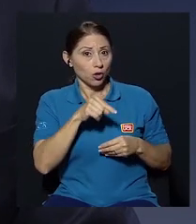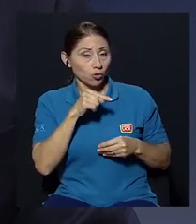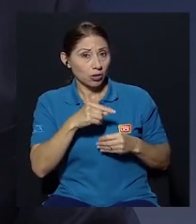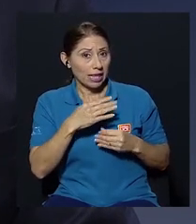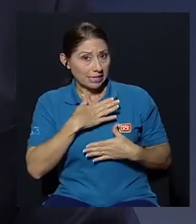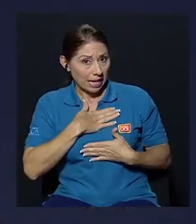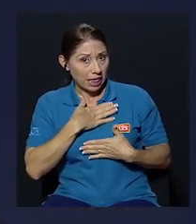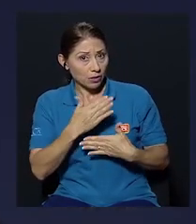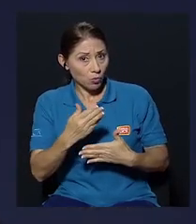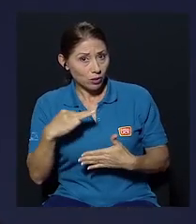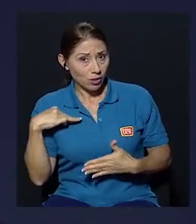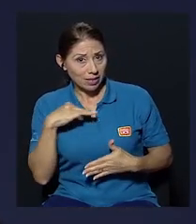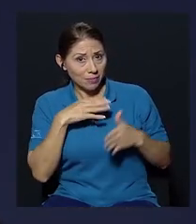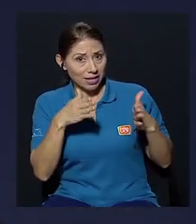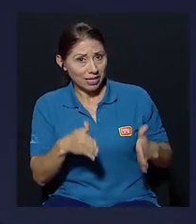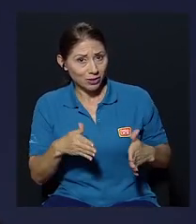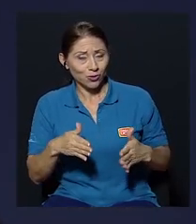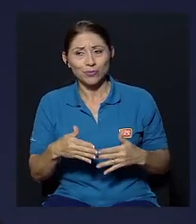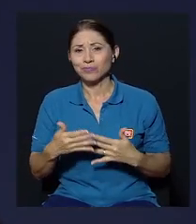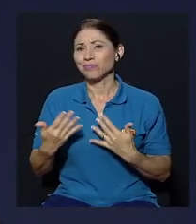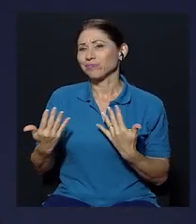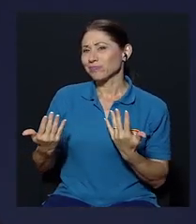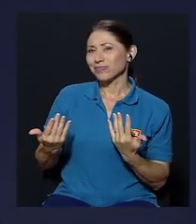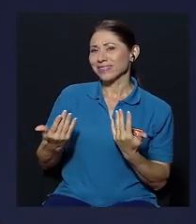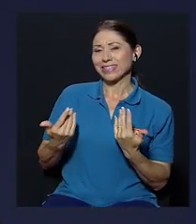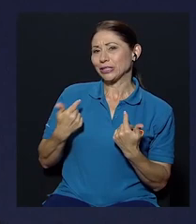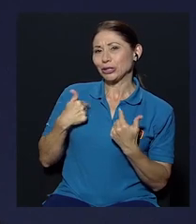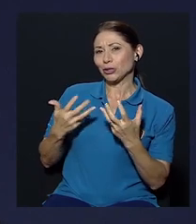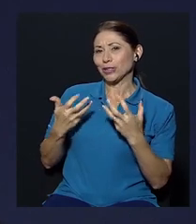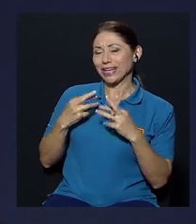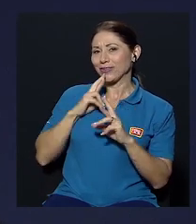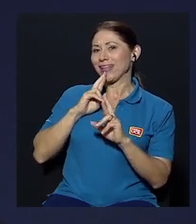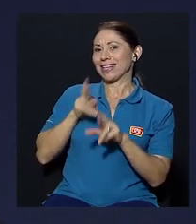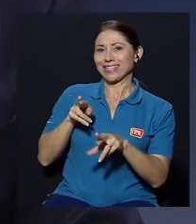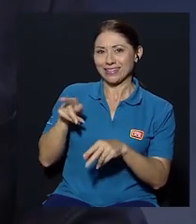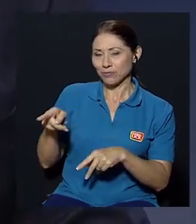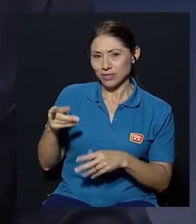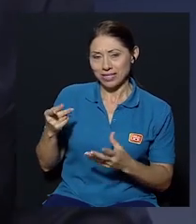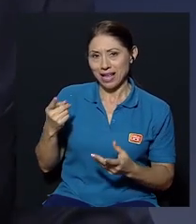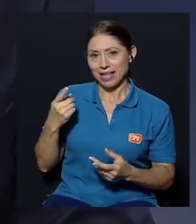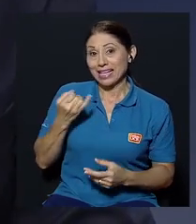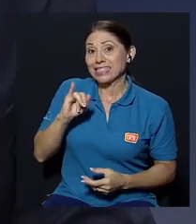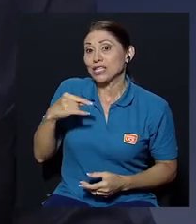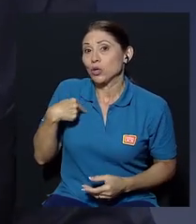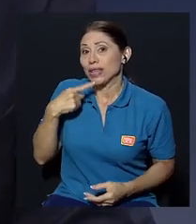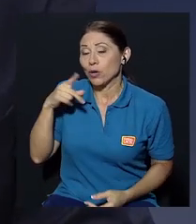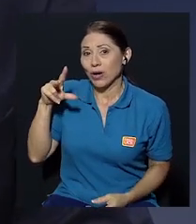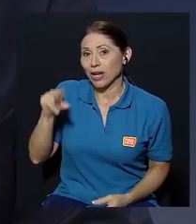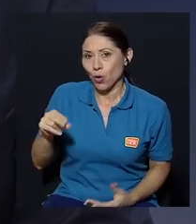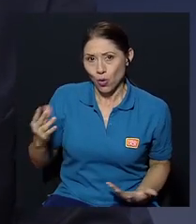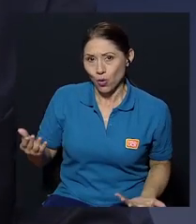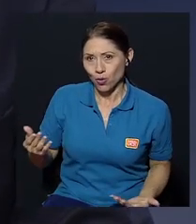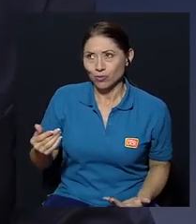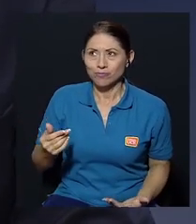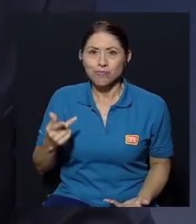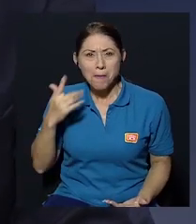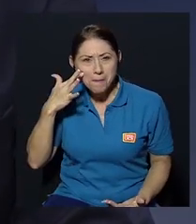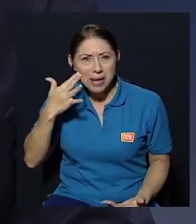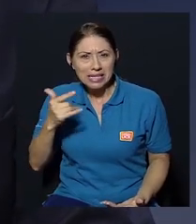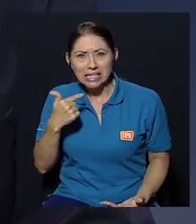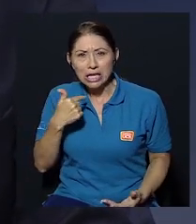estaría dispuesto a ser ministro vea esa es una respuesta que yo no quiero dar porque si yo le digo que no